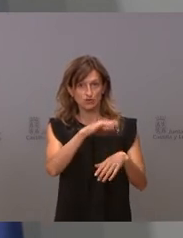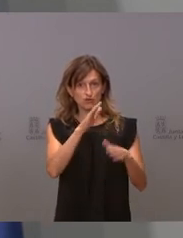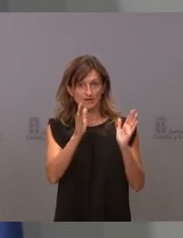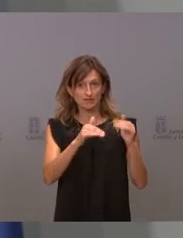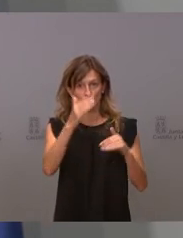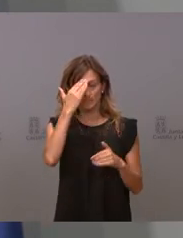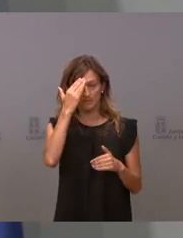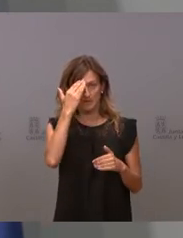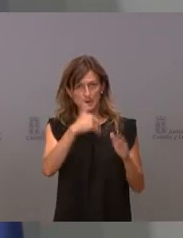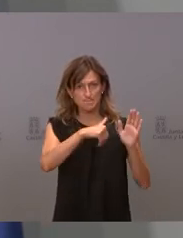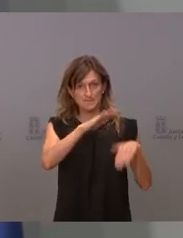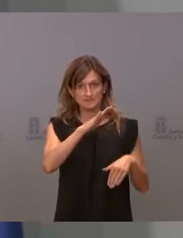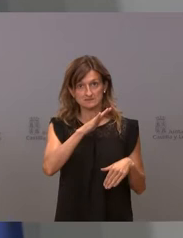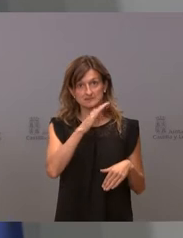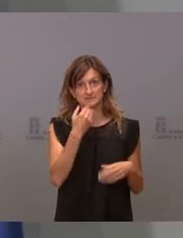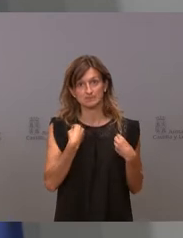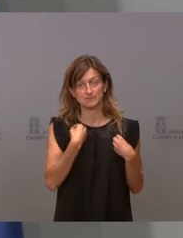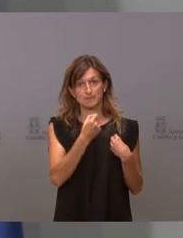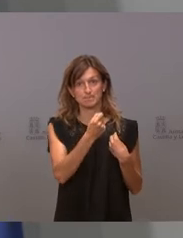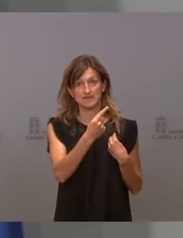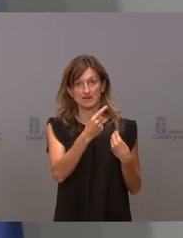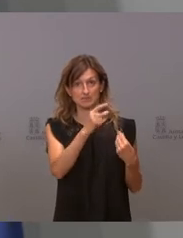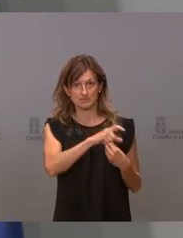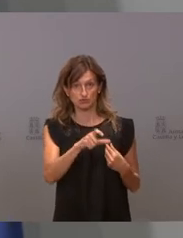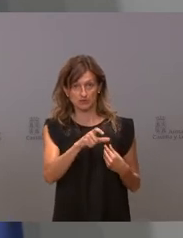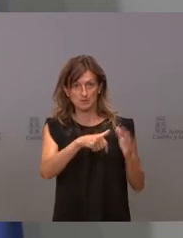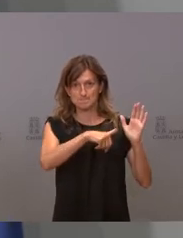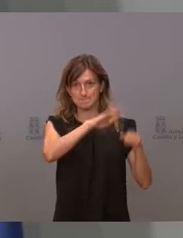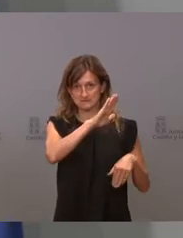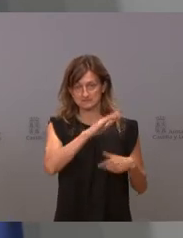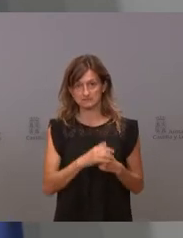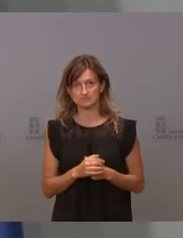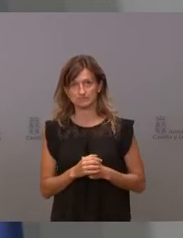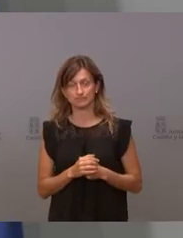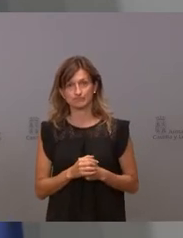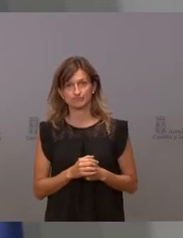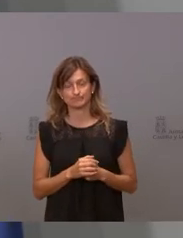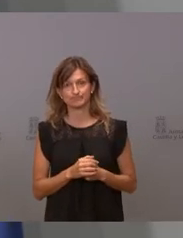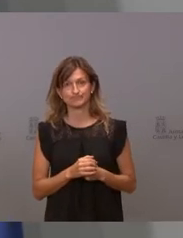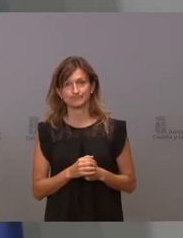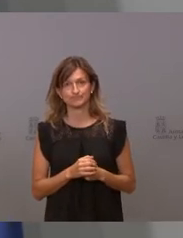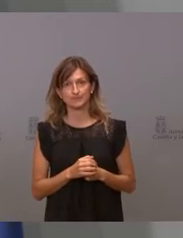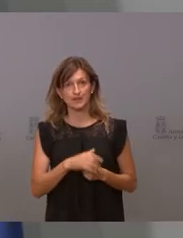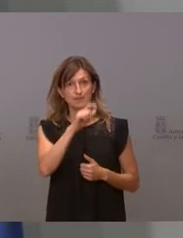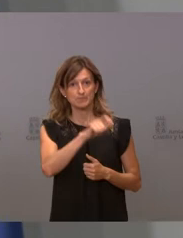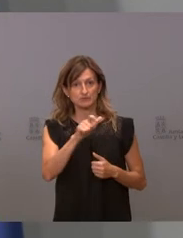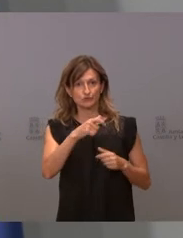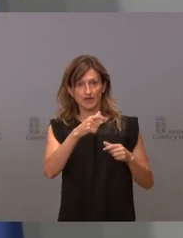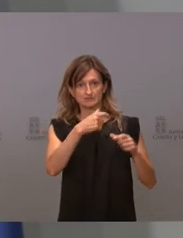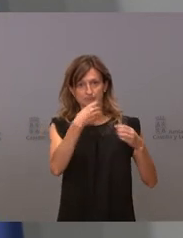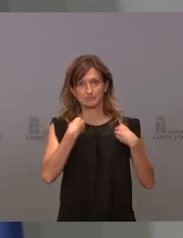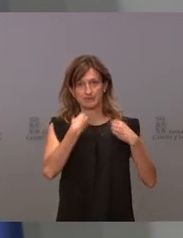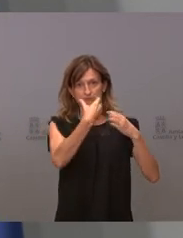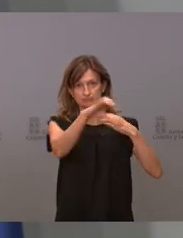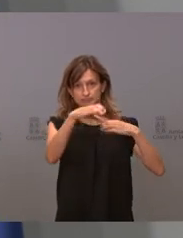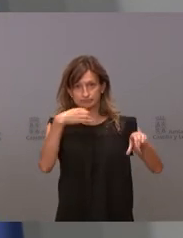tiene por cada mil habitantes. La que más. Es verdad que tenemos un problema porque tenemos una población muy dispersa y que